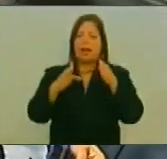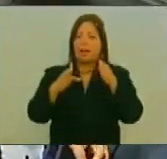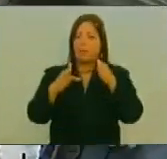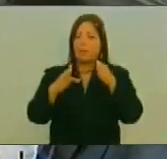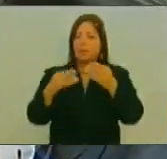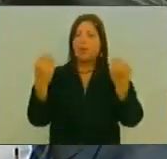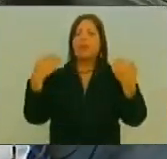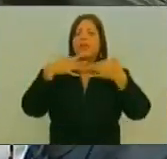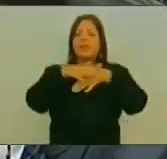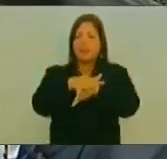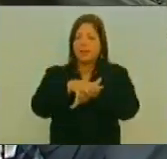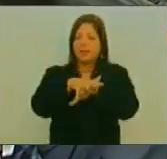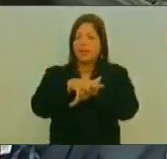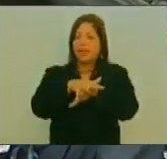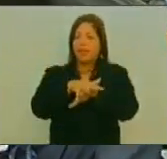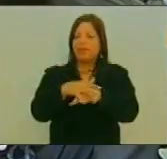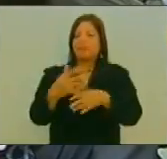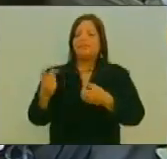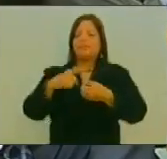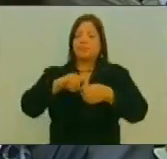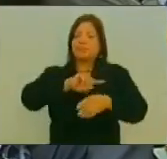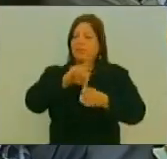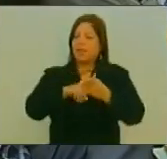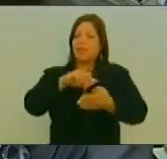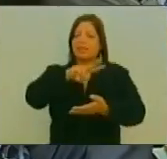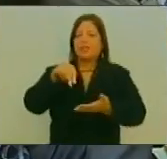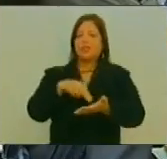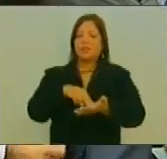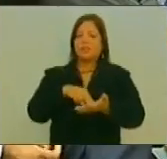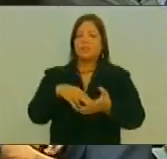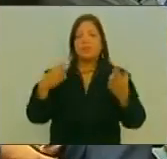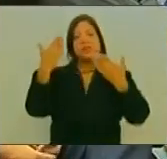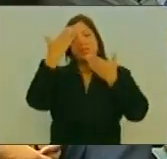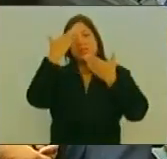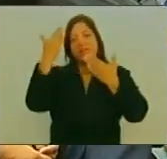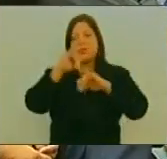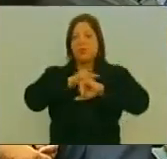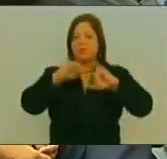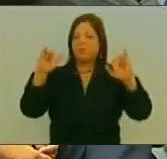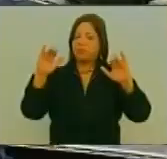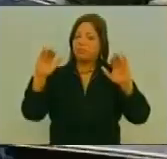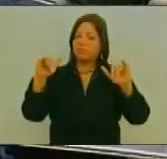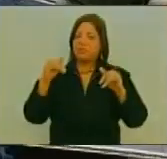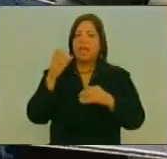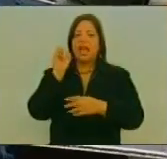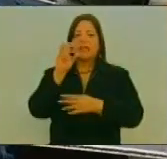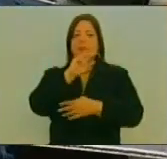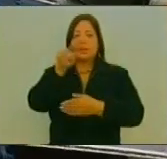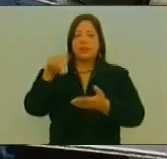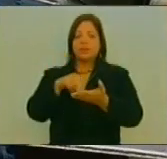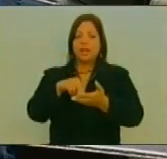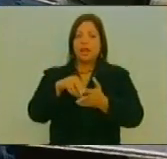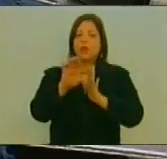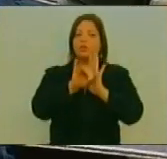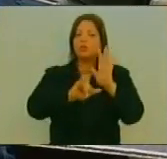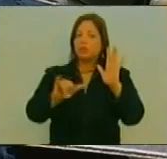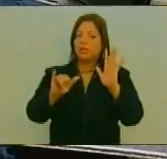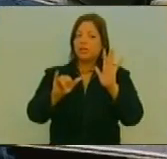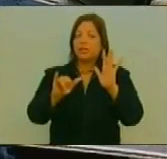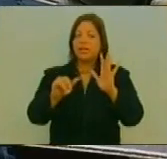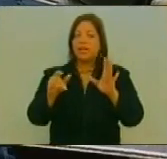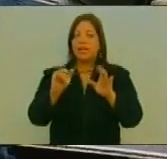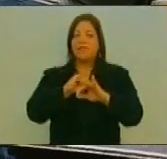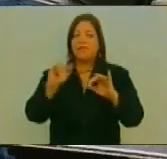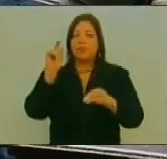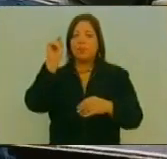Integridad Nacional Al Terminar Su Saludo En Esta Asamblea Nacional Constituyente Y Agotada